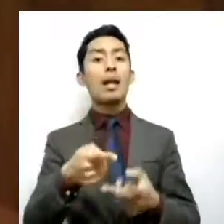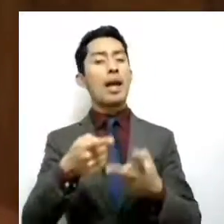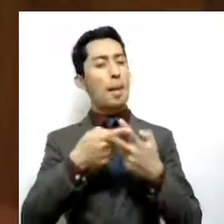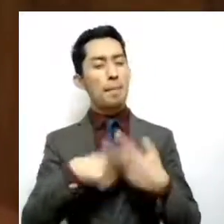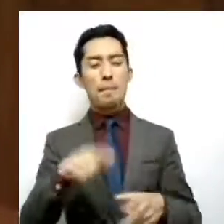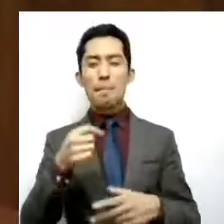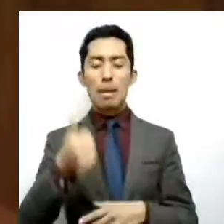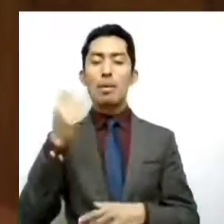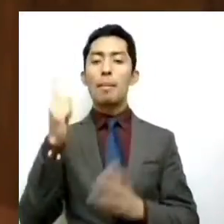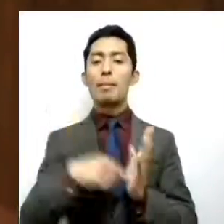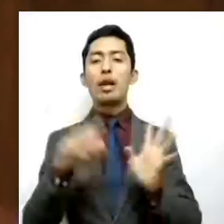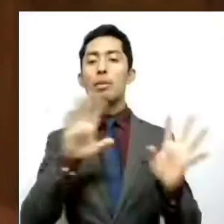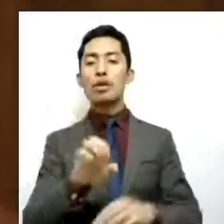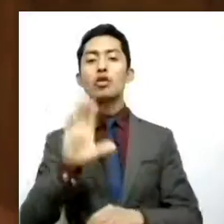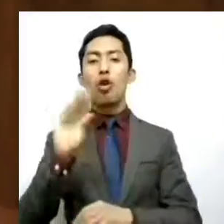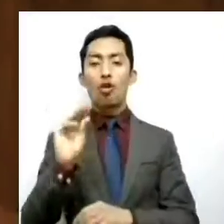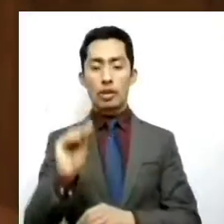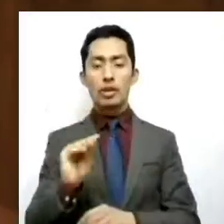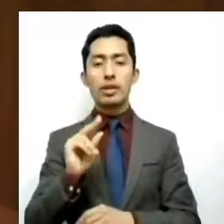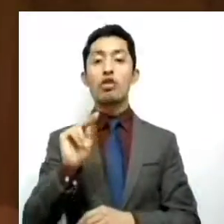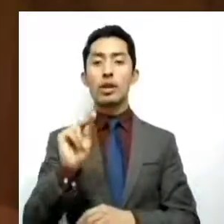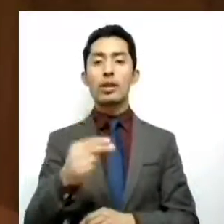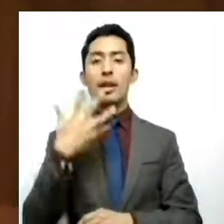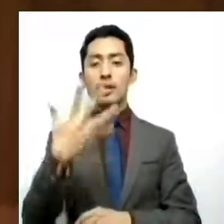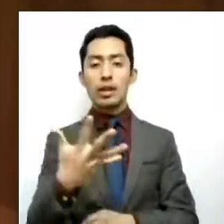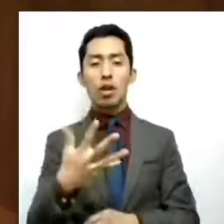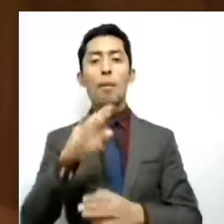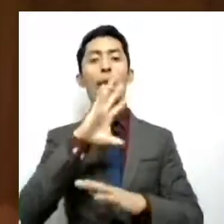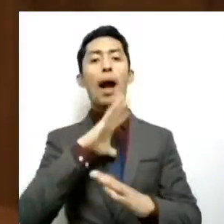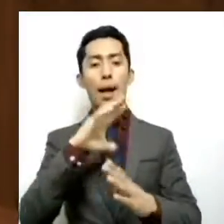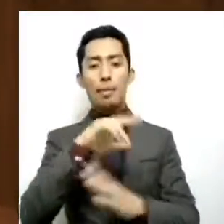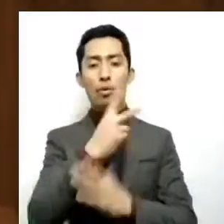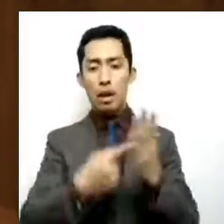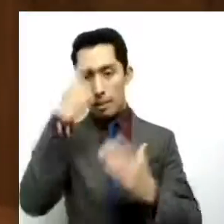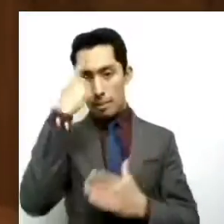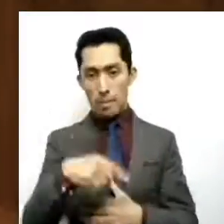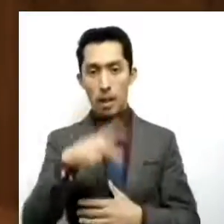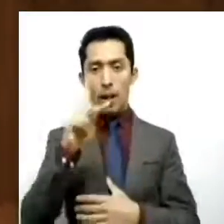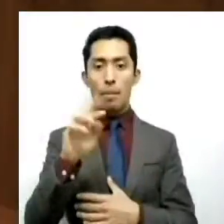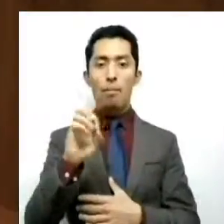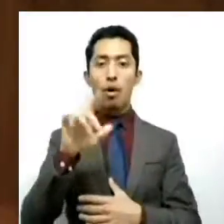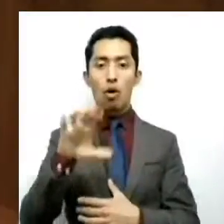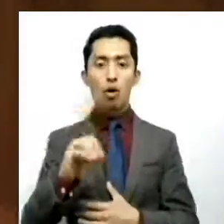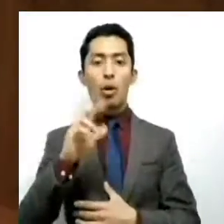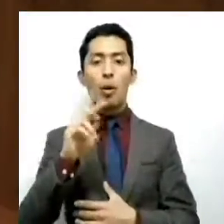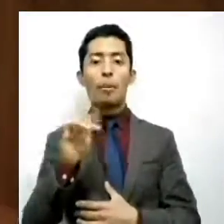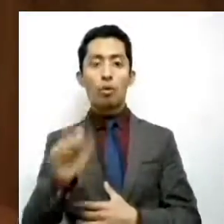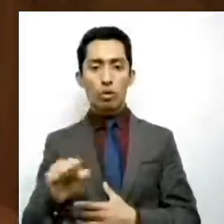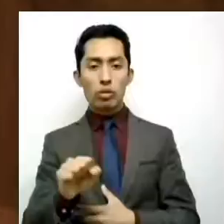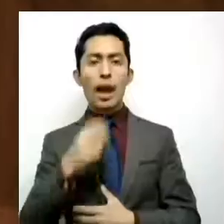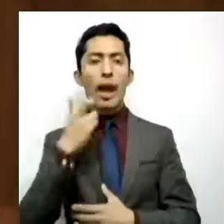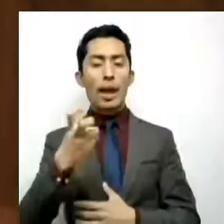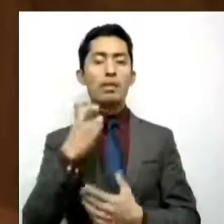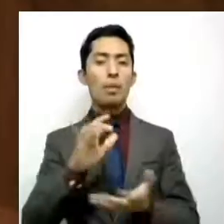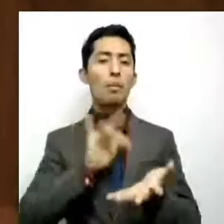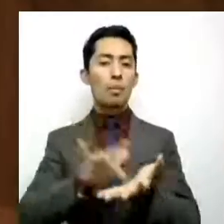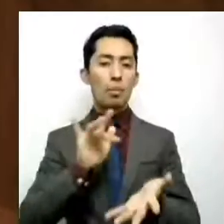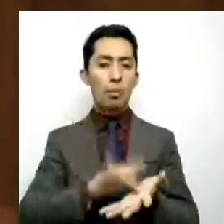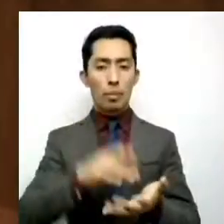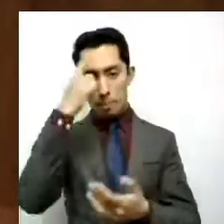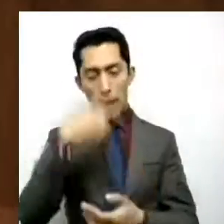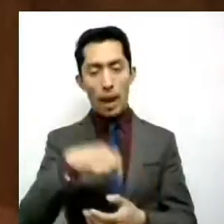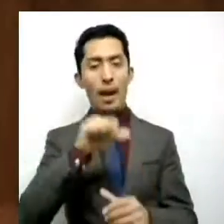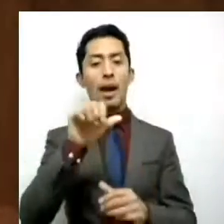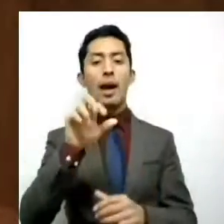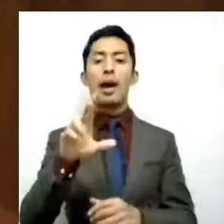1985 el programa Polio Plus, lo que ha hecho posible que los rotarios y sus